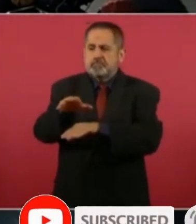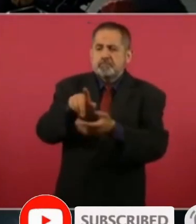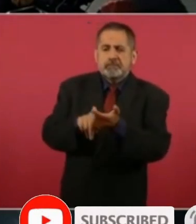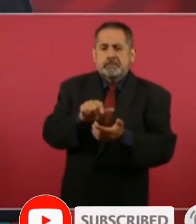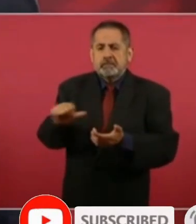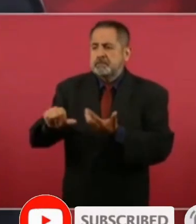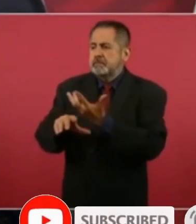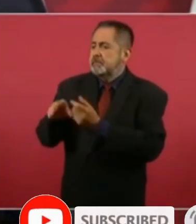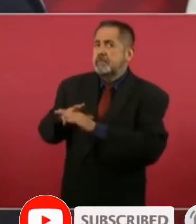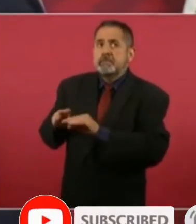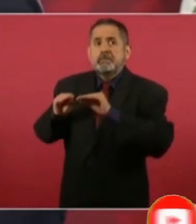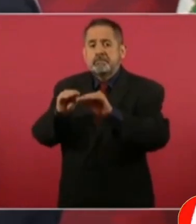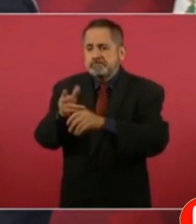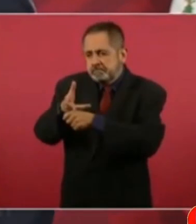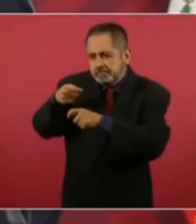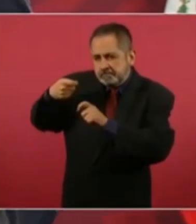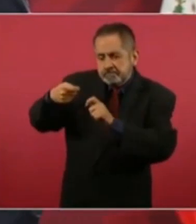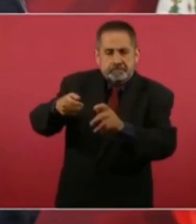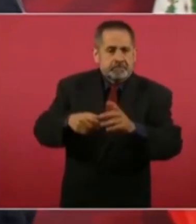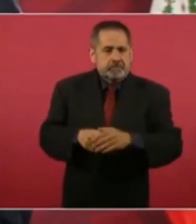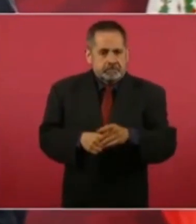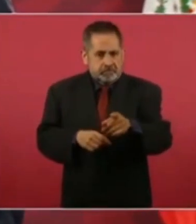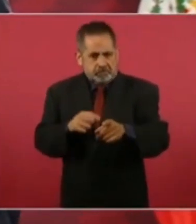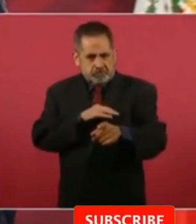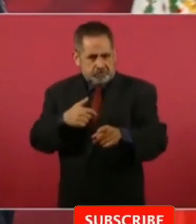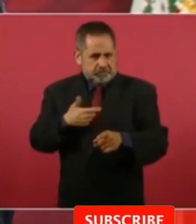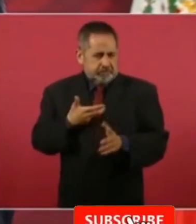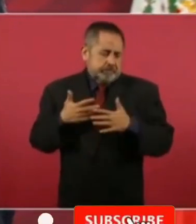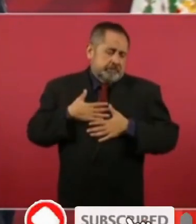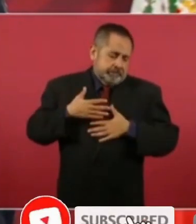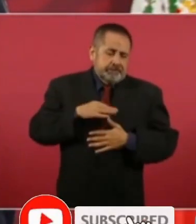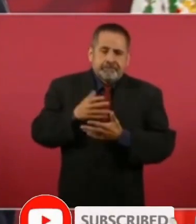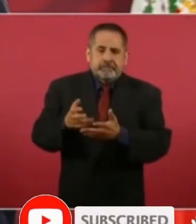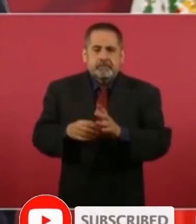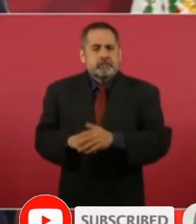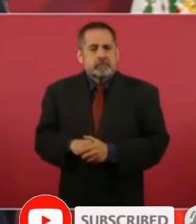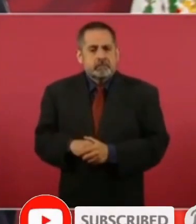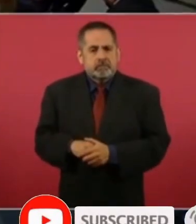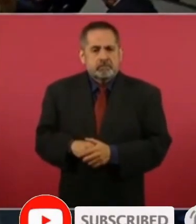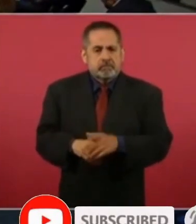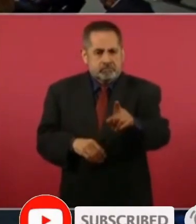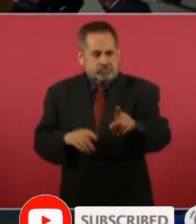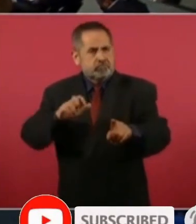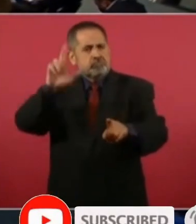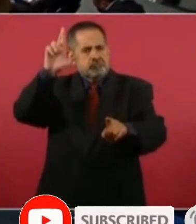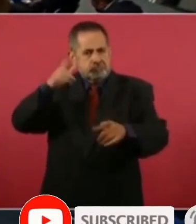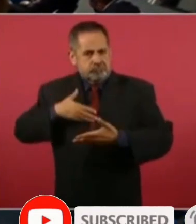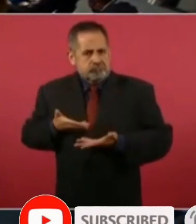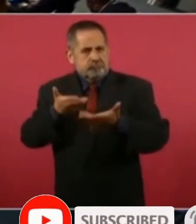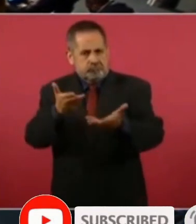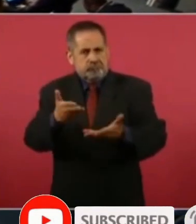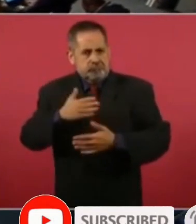eso, podríamos hacerlo nosotros. Si me permite levantar la mano y ofrecer